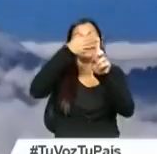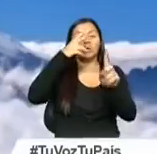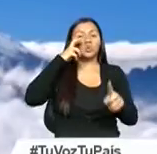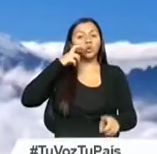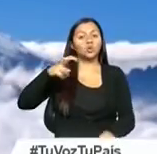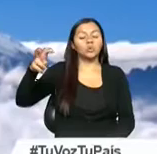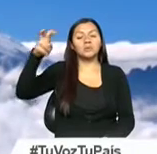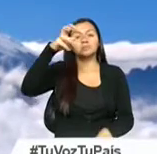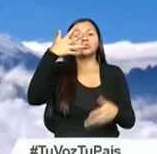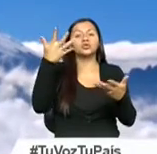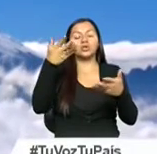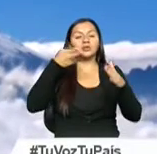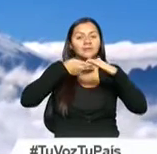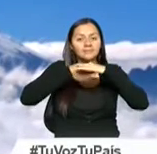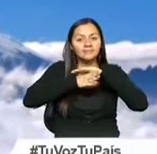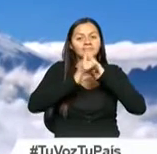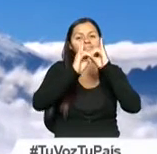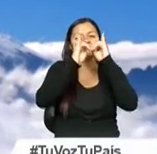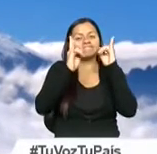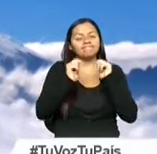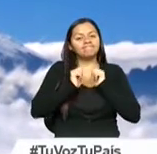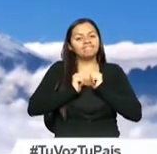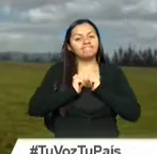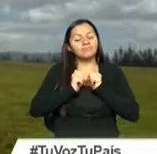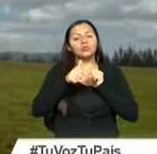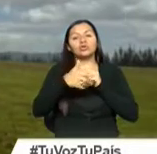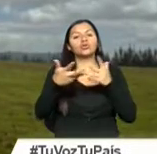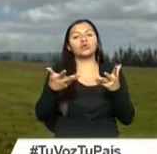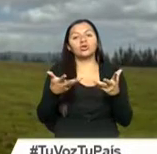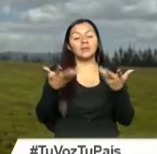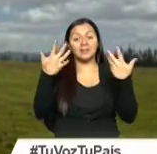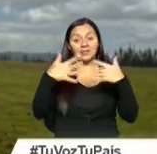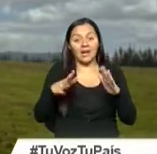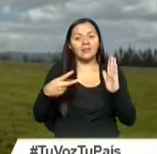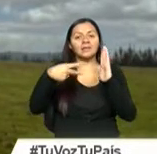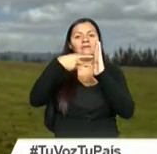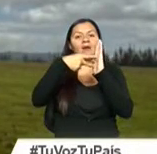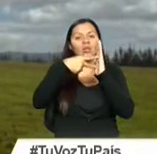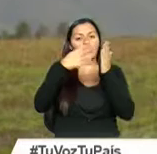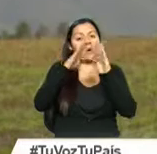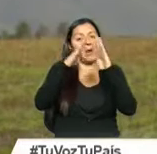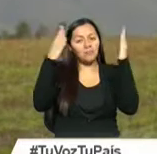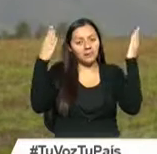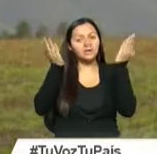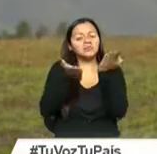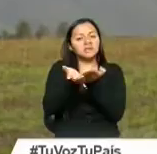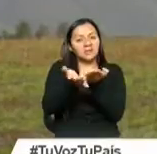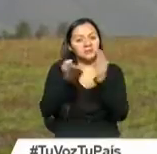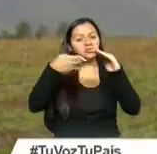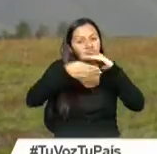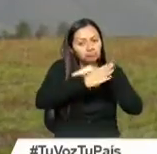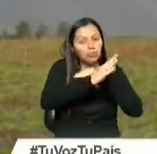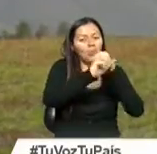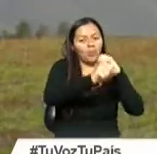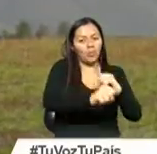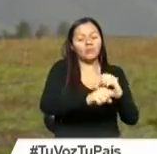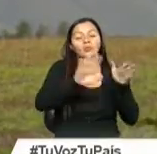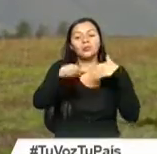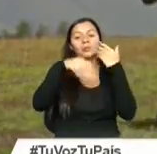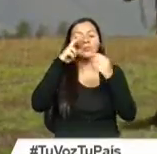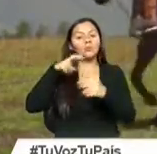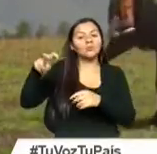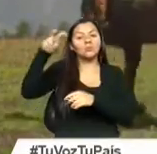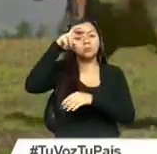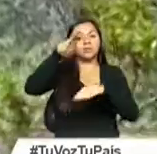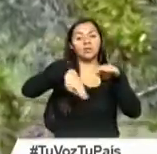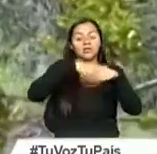llegan hasta el Refugio José Rivas, que se encuentra habilitado y que cuenta con todos los servicios correspondientes para los turistas